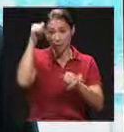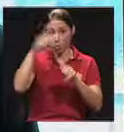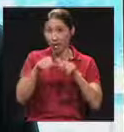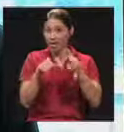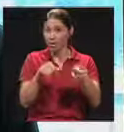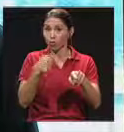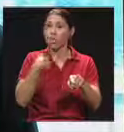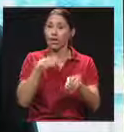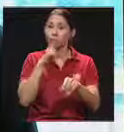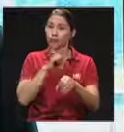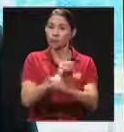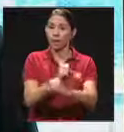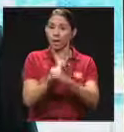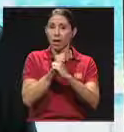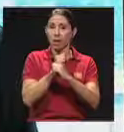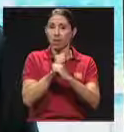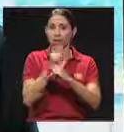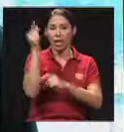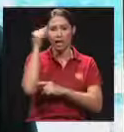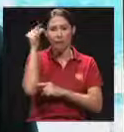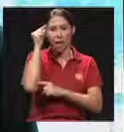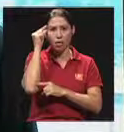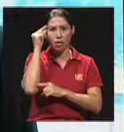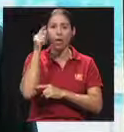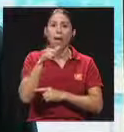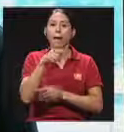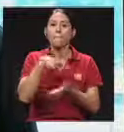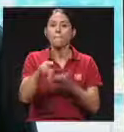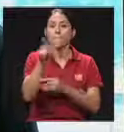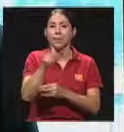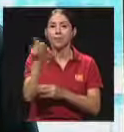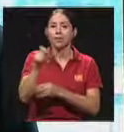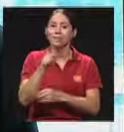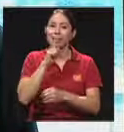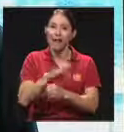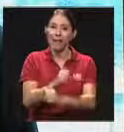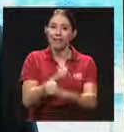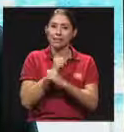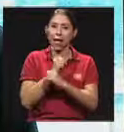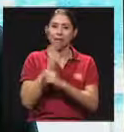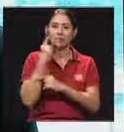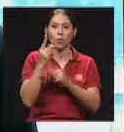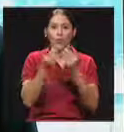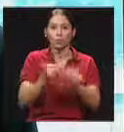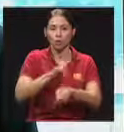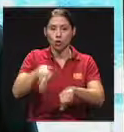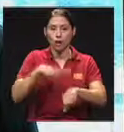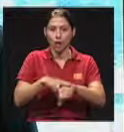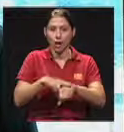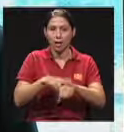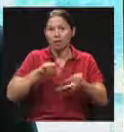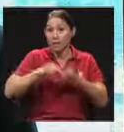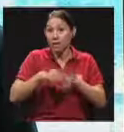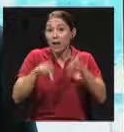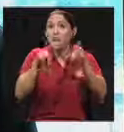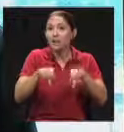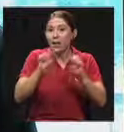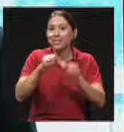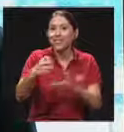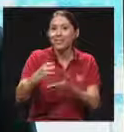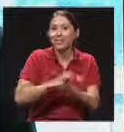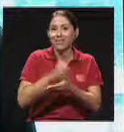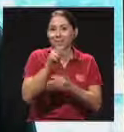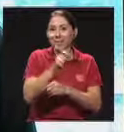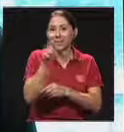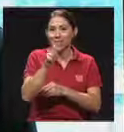Estado y las pensiones están garantizadas por presupuesto nacional. Entonces la persona independientemente de eso va a recibir su pensión. La pregunta es si